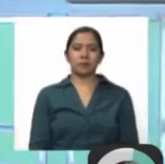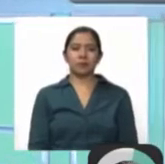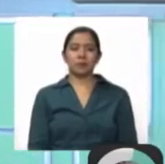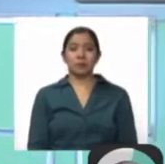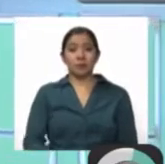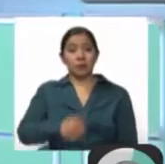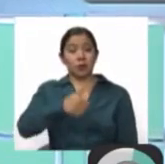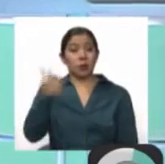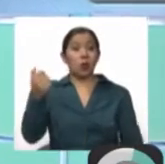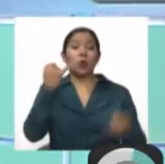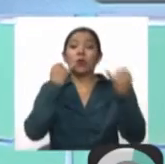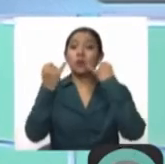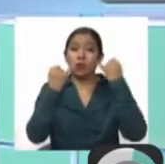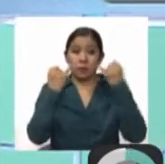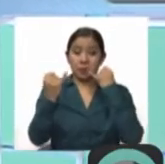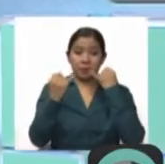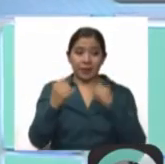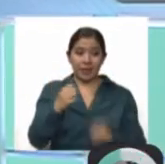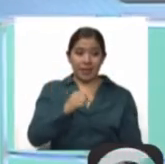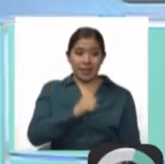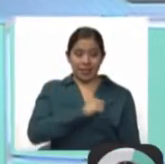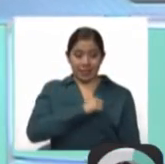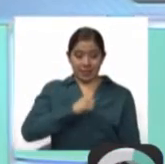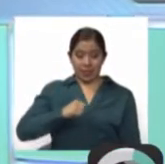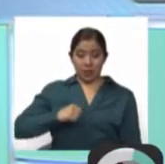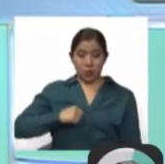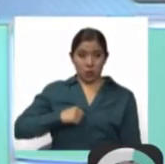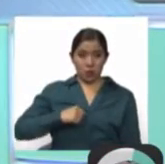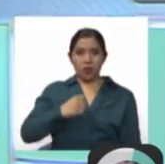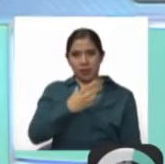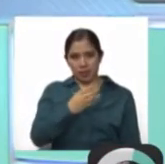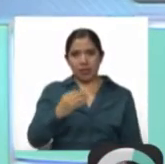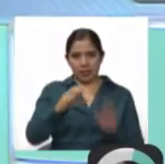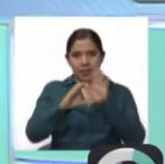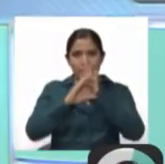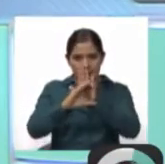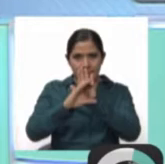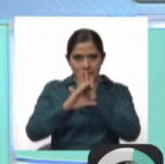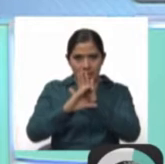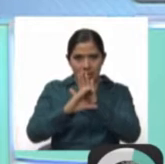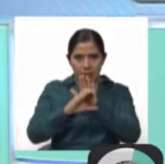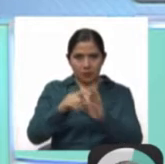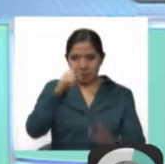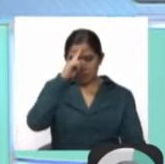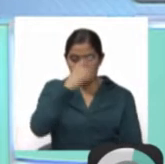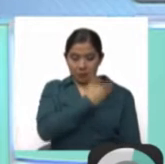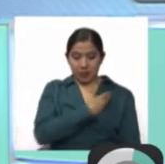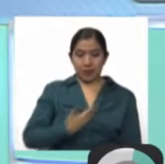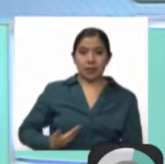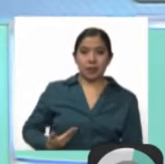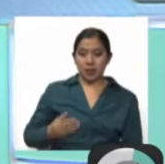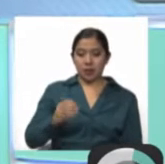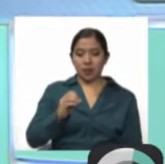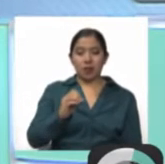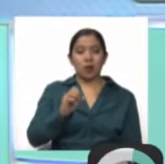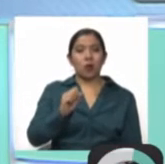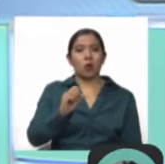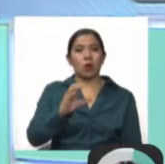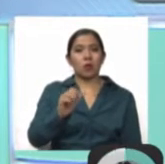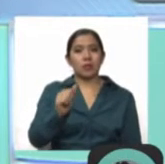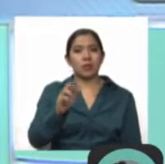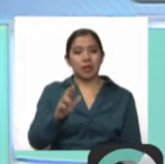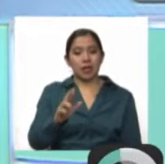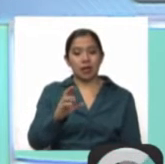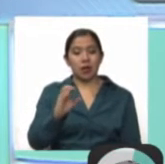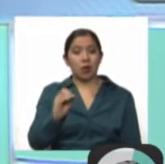En otras informaciones, el senador y candidato a la presidencia, Oscar Ortiz, aseguró que son 94